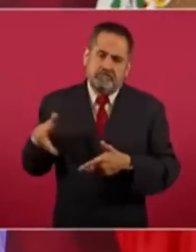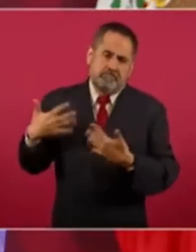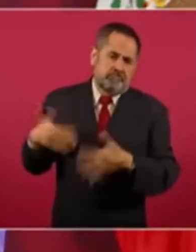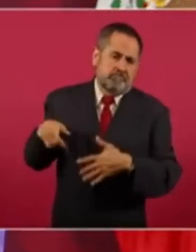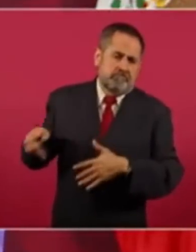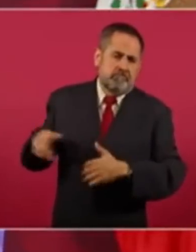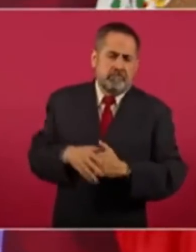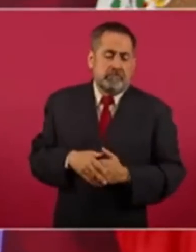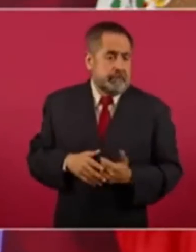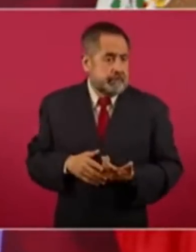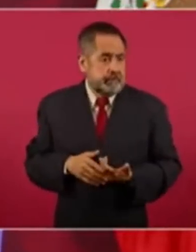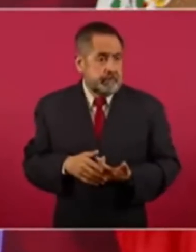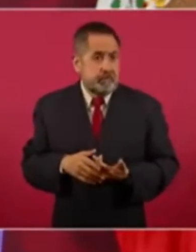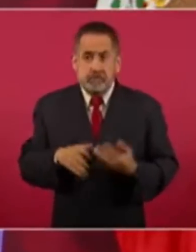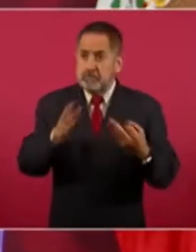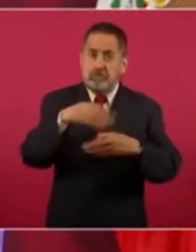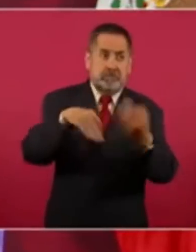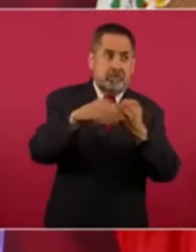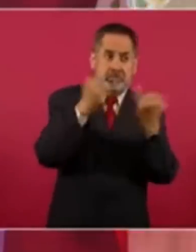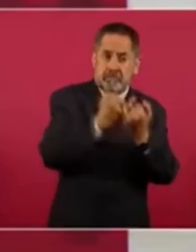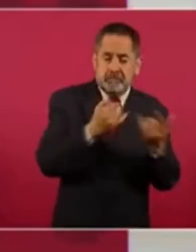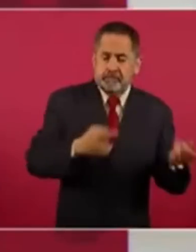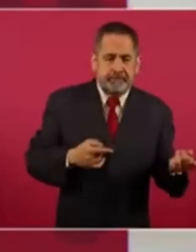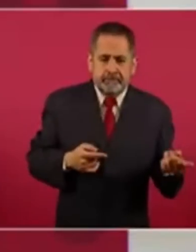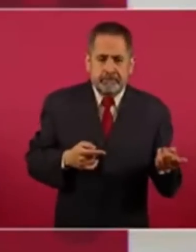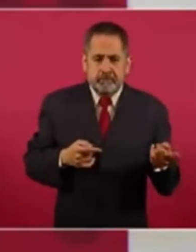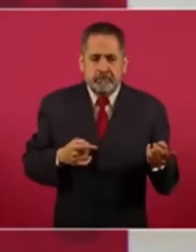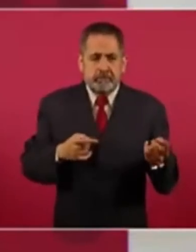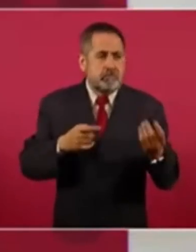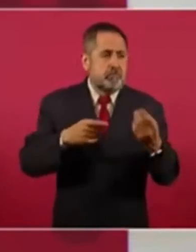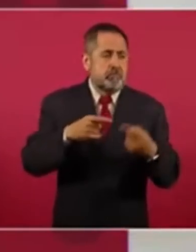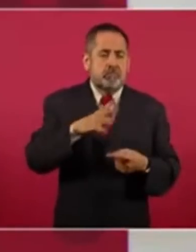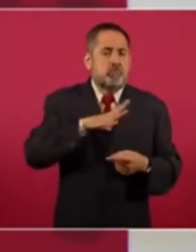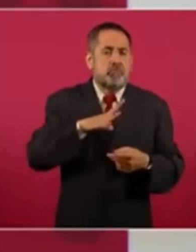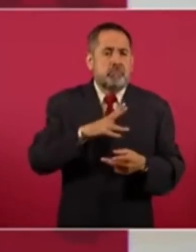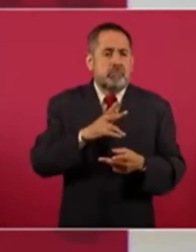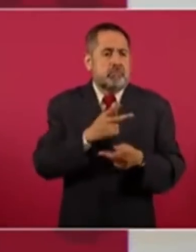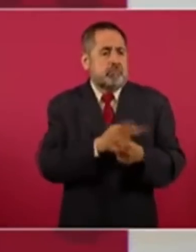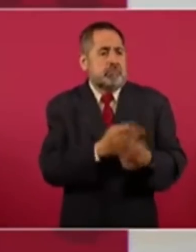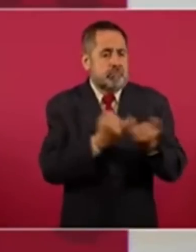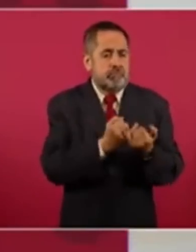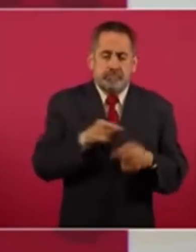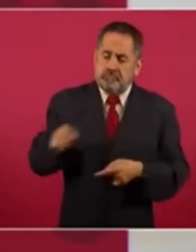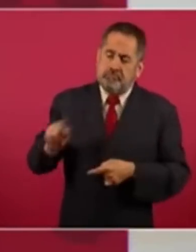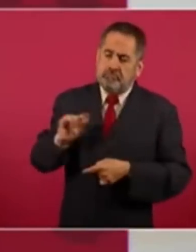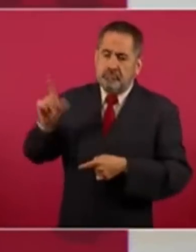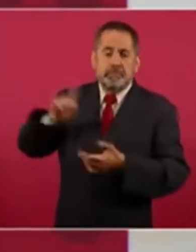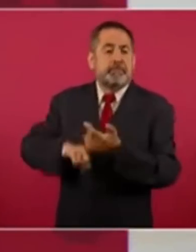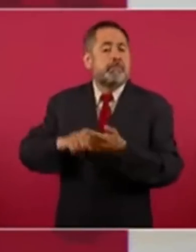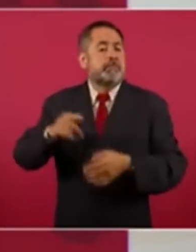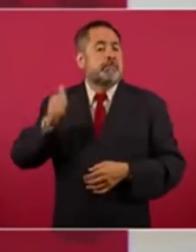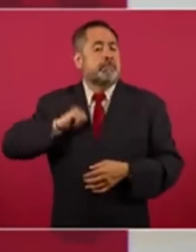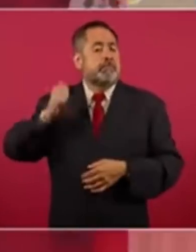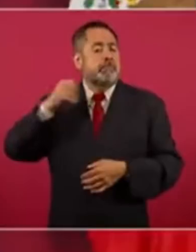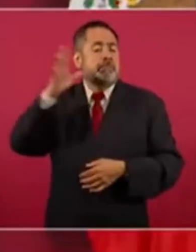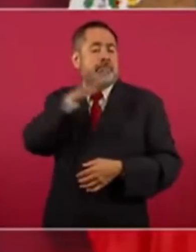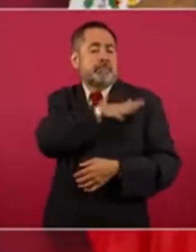no todos tienen paciencia, lo decía el general Cárdenas,